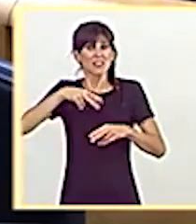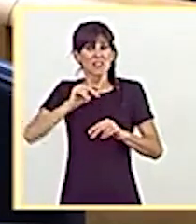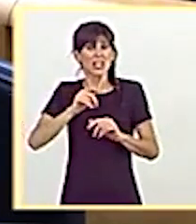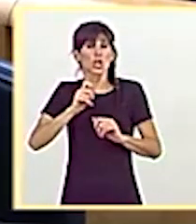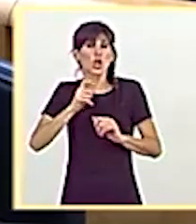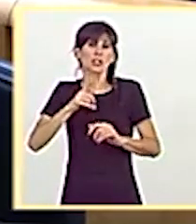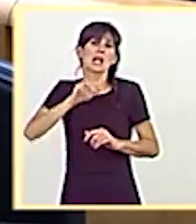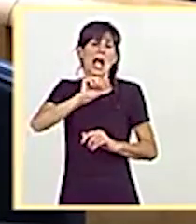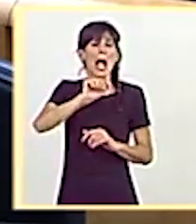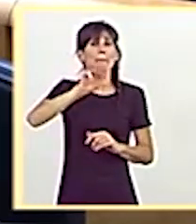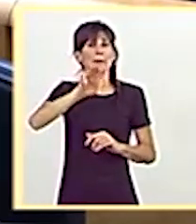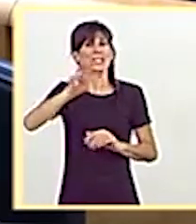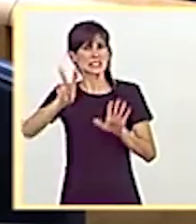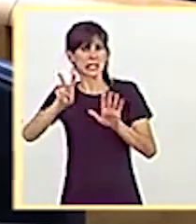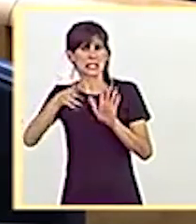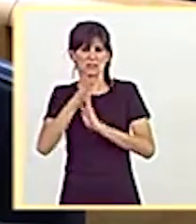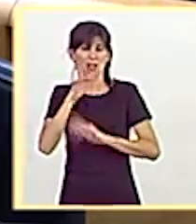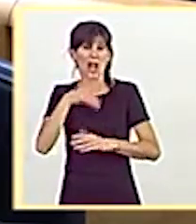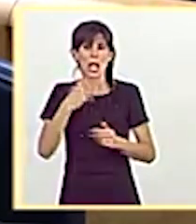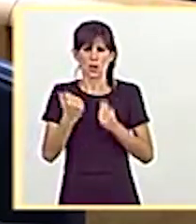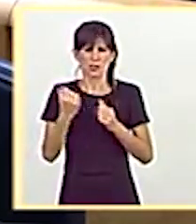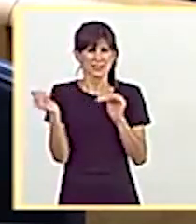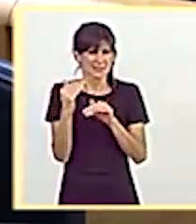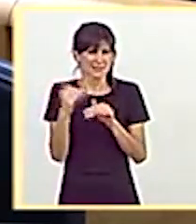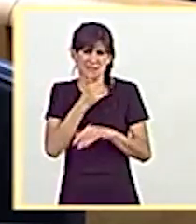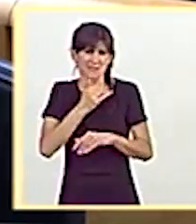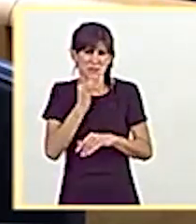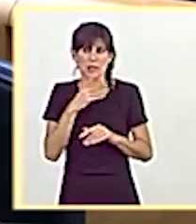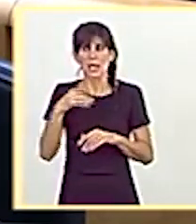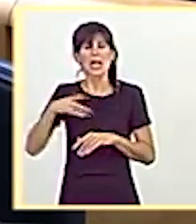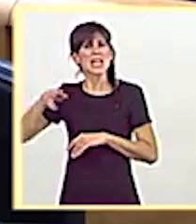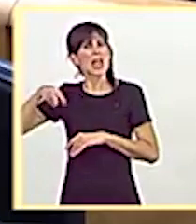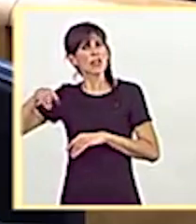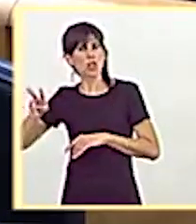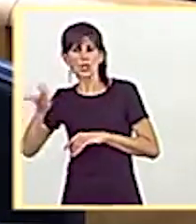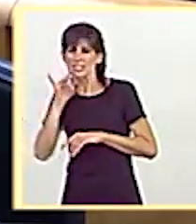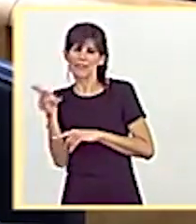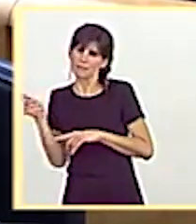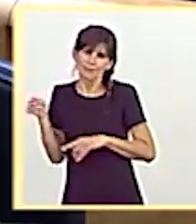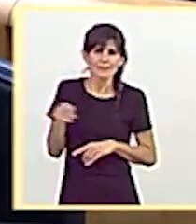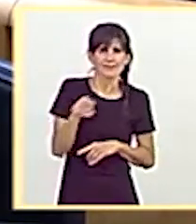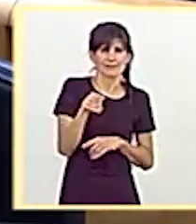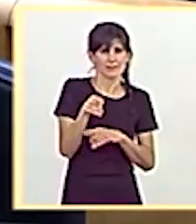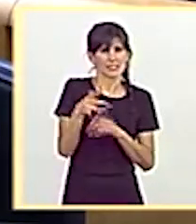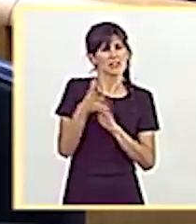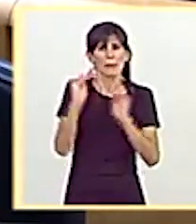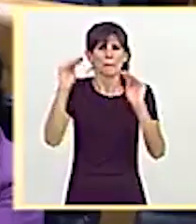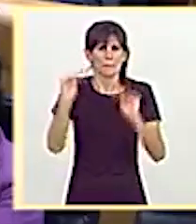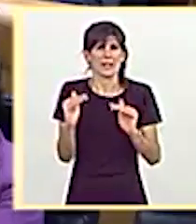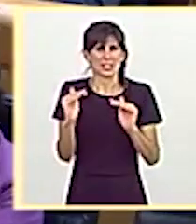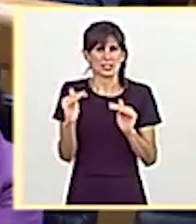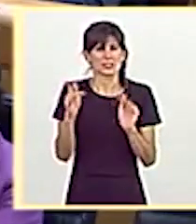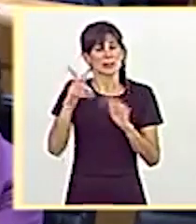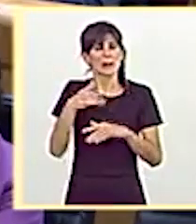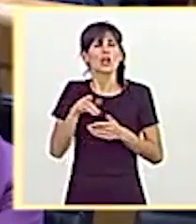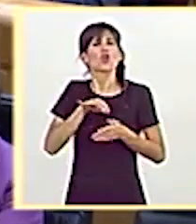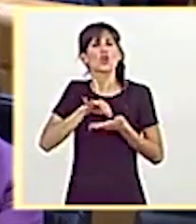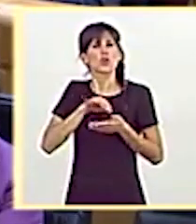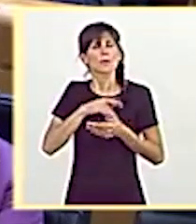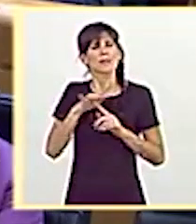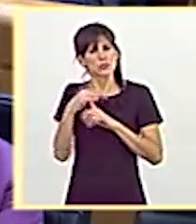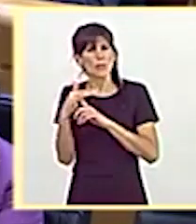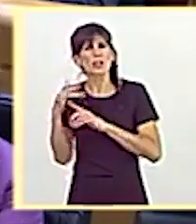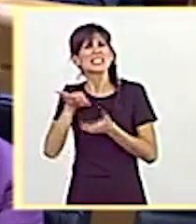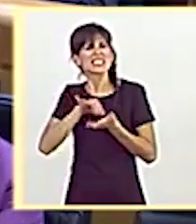intensidad del tráfico, que está soportando la Nacional 2, y se alcanzarán los objetivos del plan, que no es sino mejorar las condiciones del servicio y